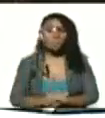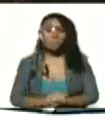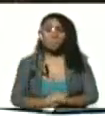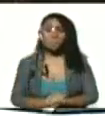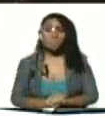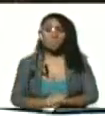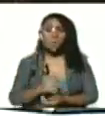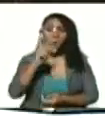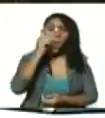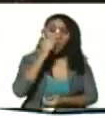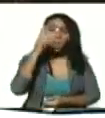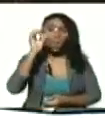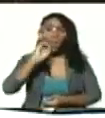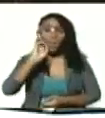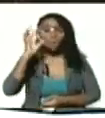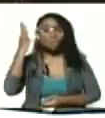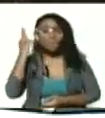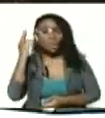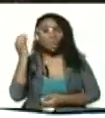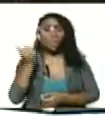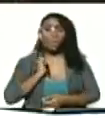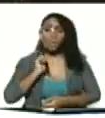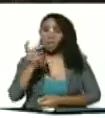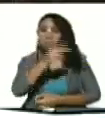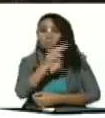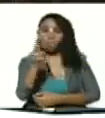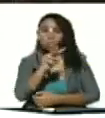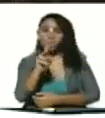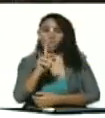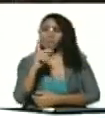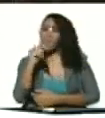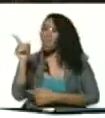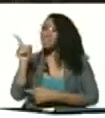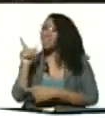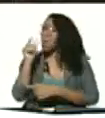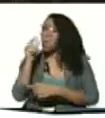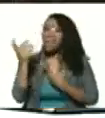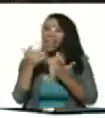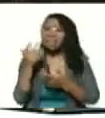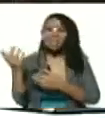un miembro o una miembra donde está Ernesto habla para que me corrija